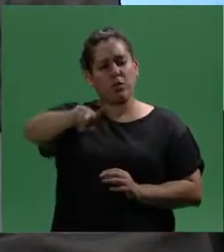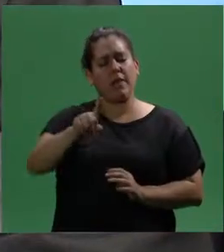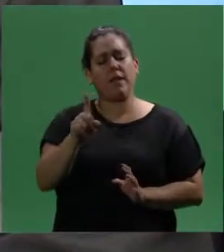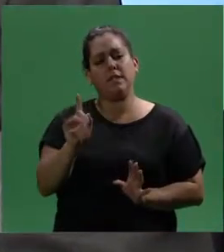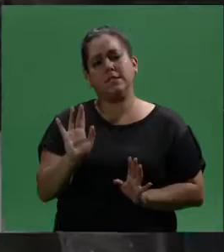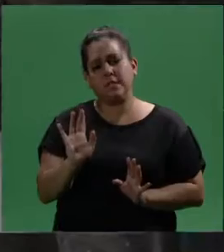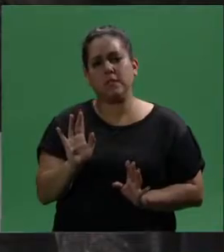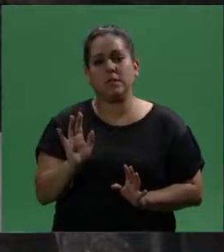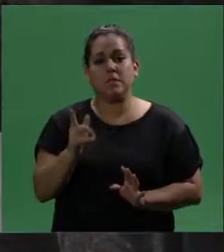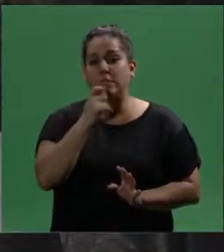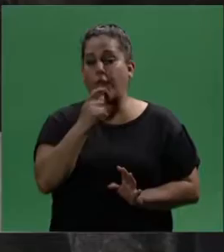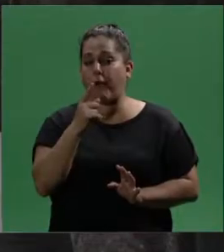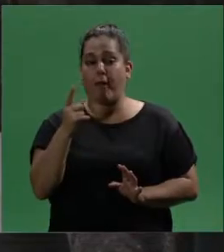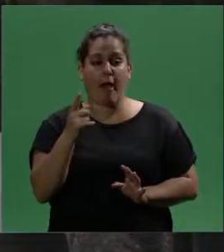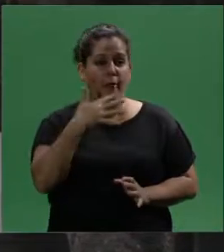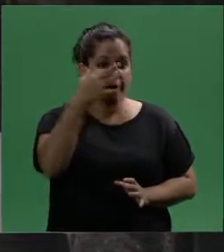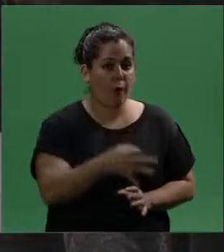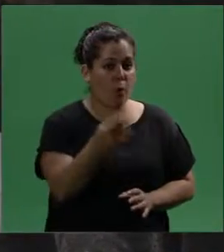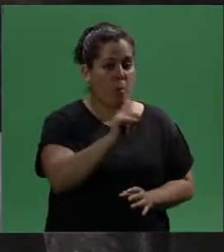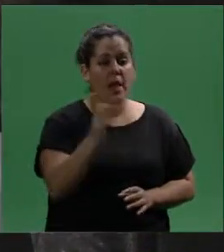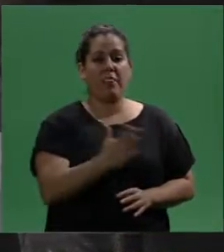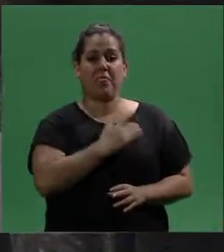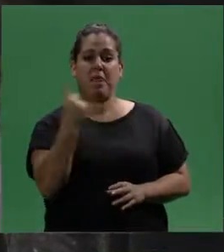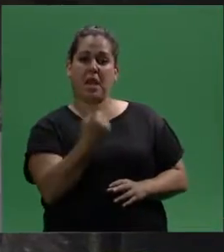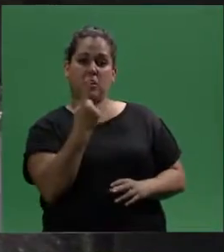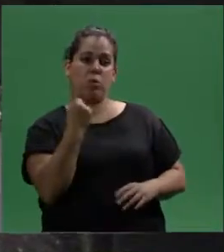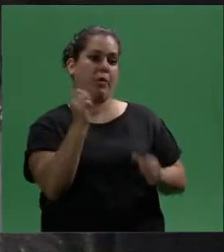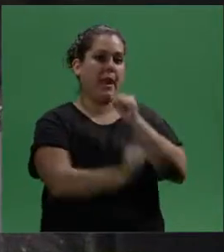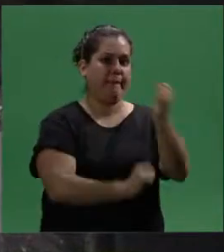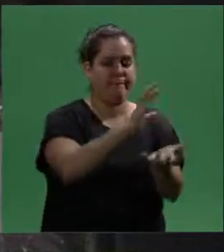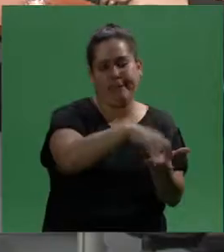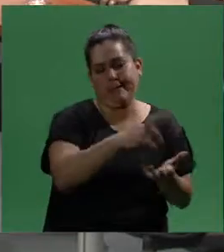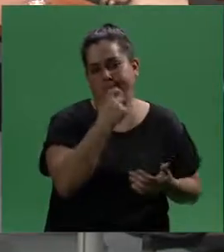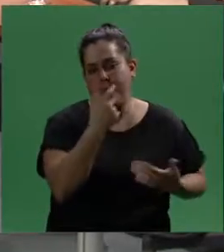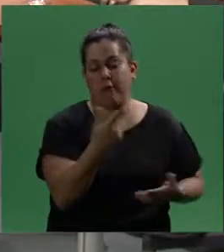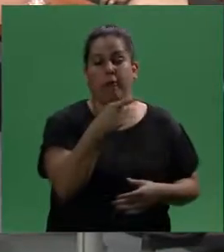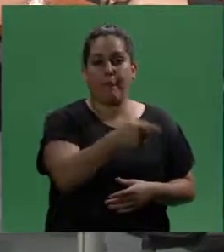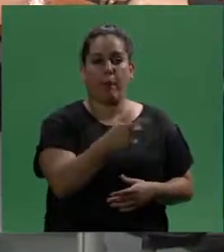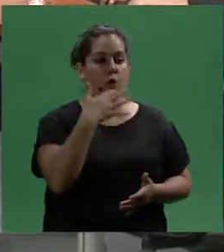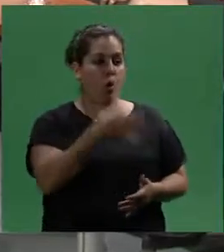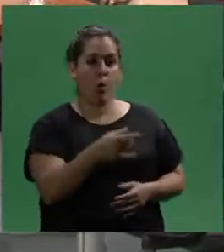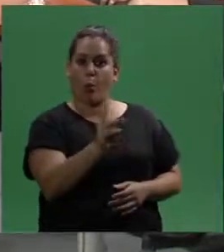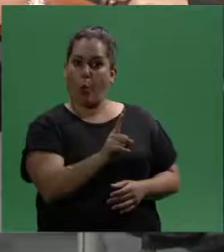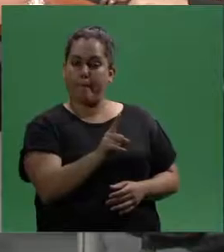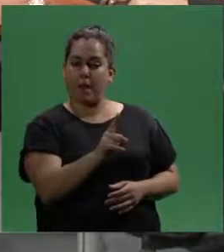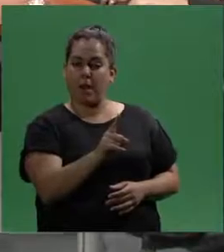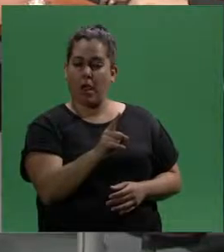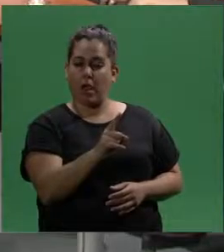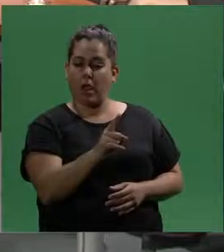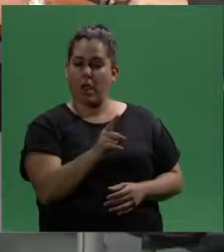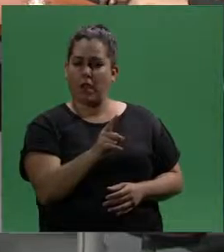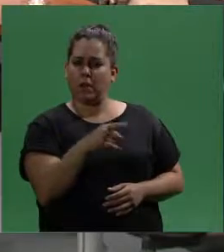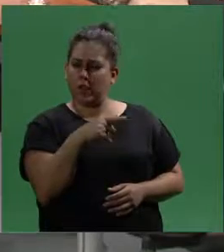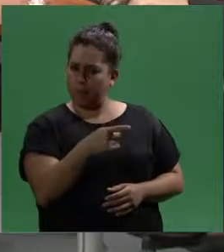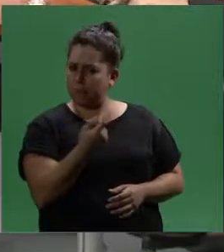¿Ustedes no creen que, porque en caso de que no se logre eso, los directivos o los responsables de esa empresa van a estar, digamos, incumpliendo los deberes de funcionario público?